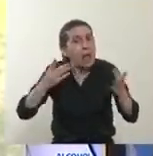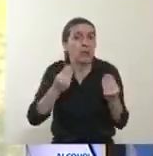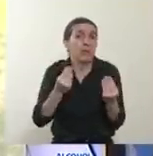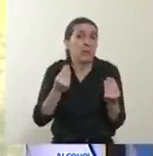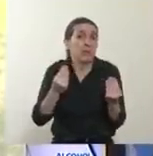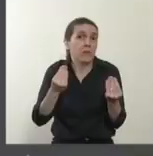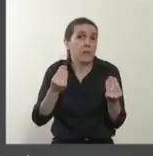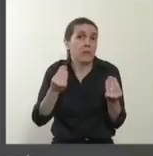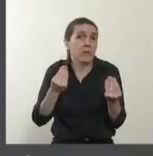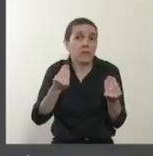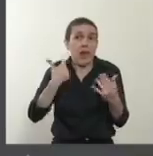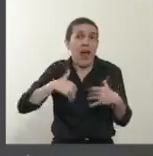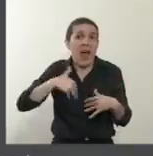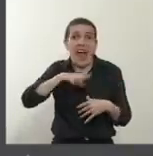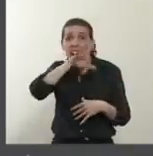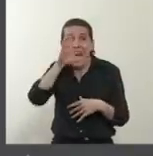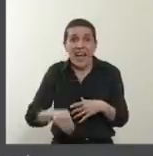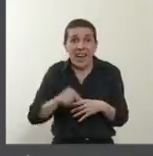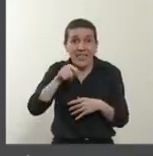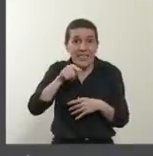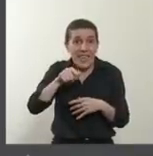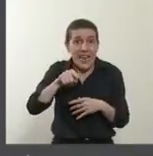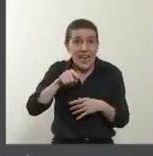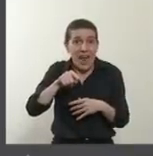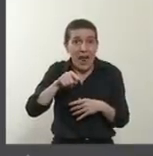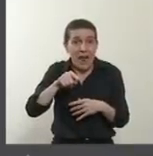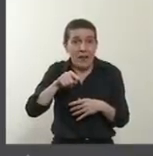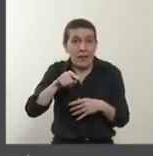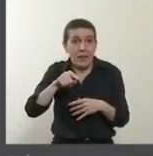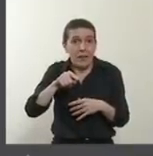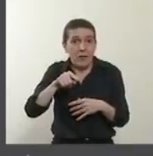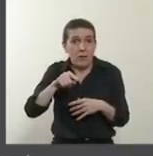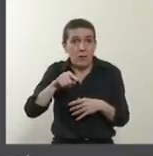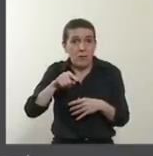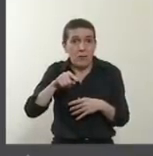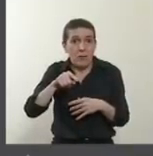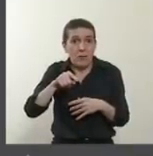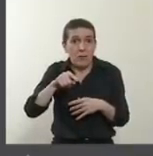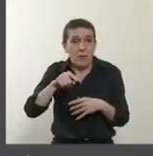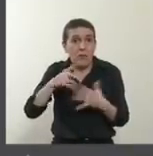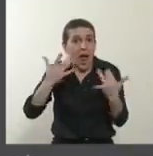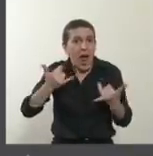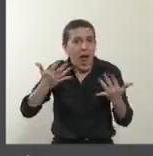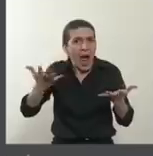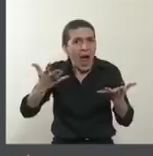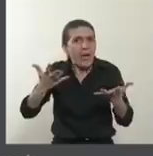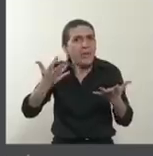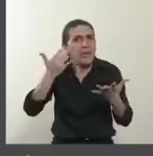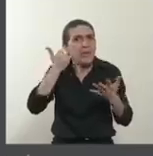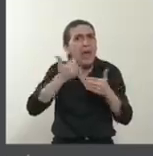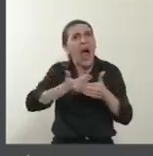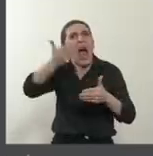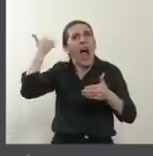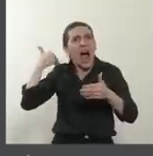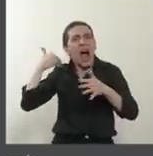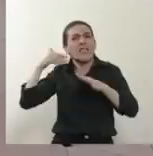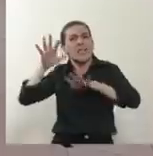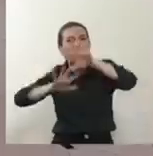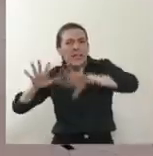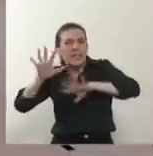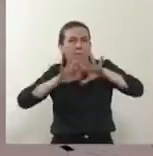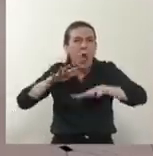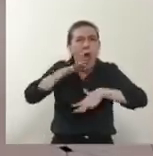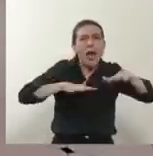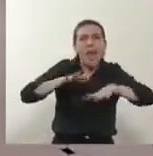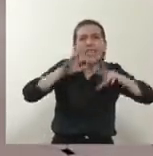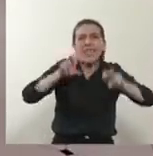la Argentina se ha preparado para poder afrontar este tiempo.